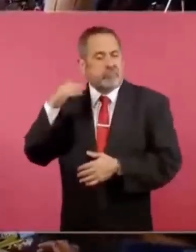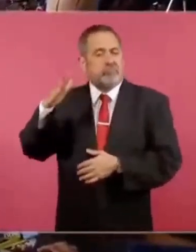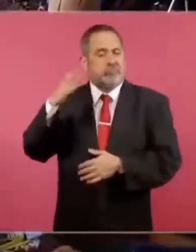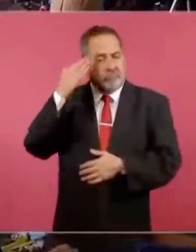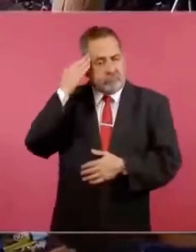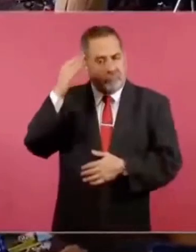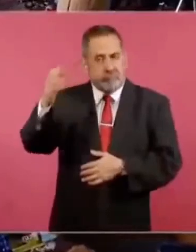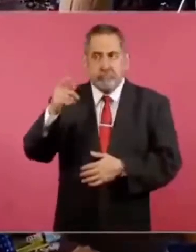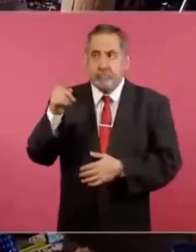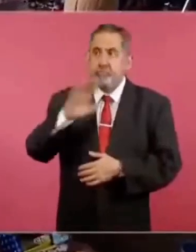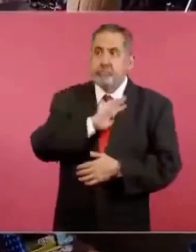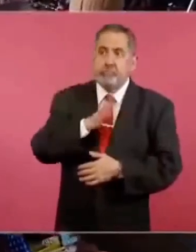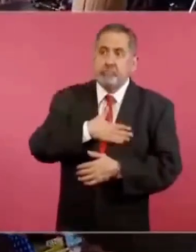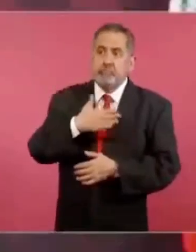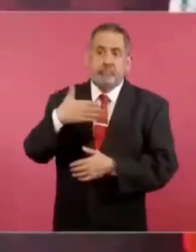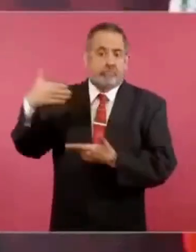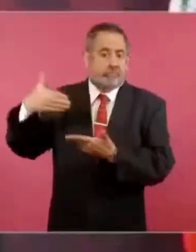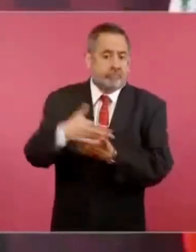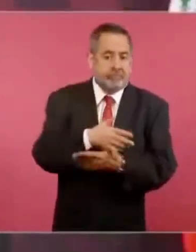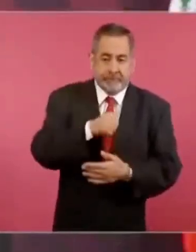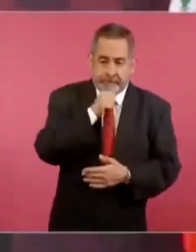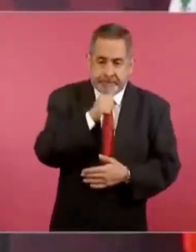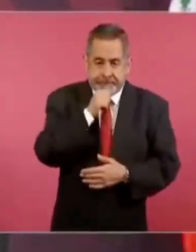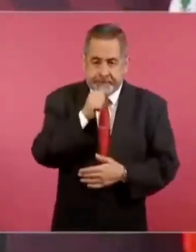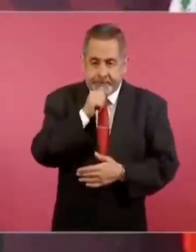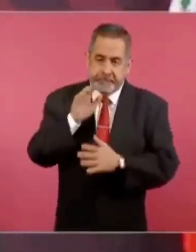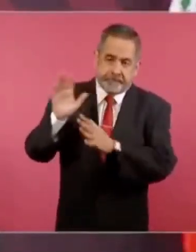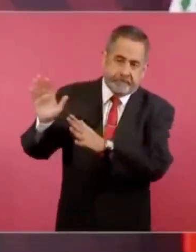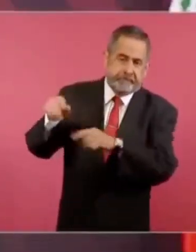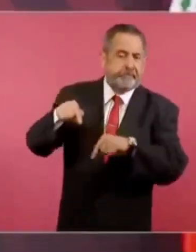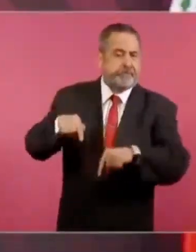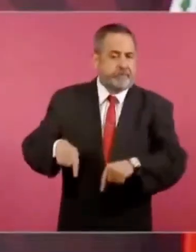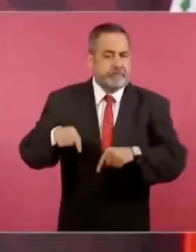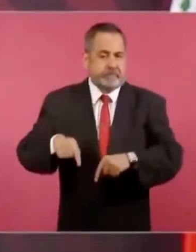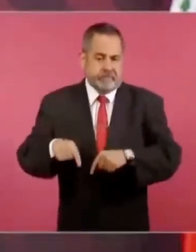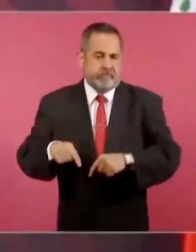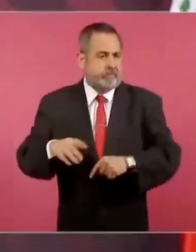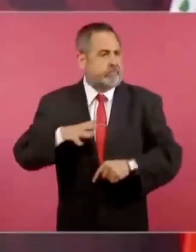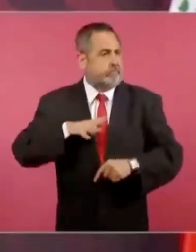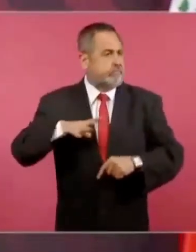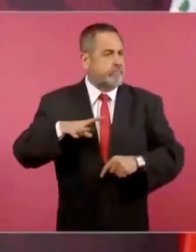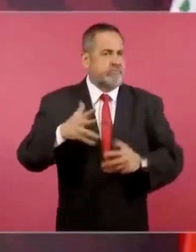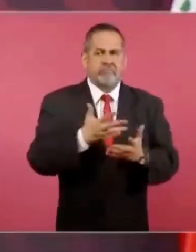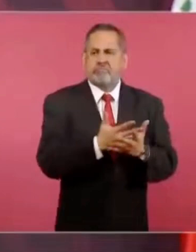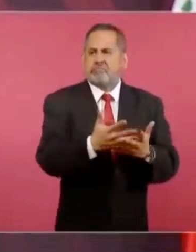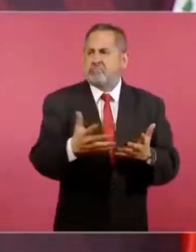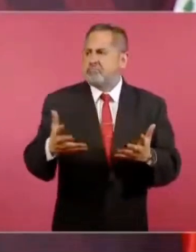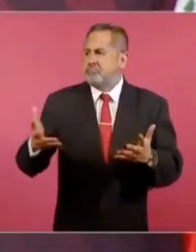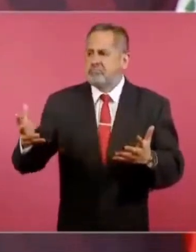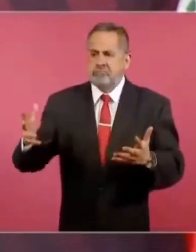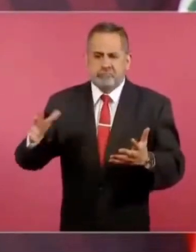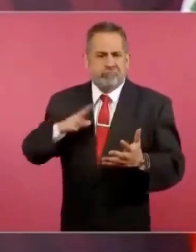prehispánica, esas culturas o civilizaciones